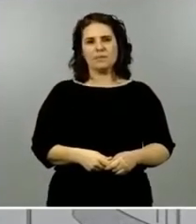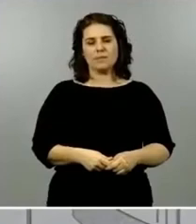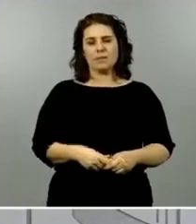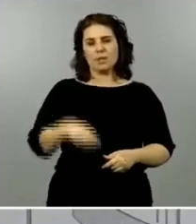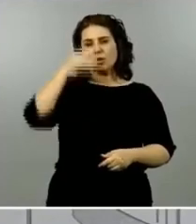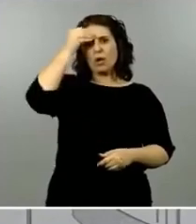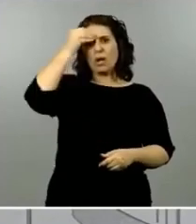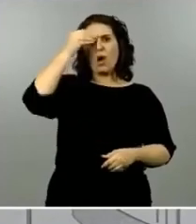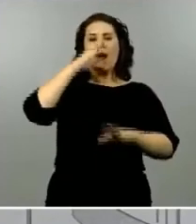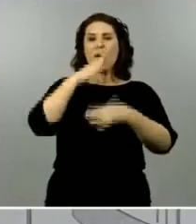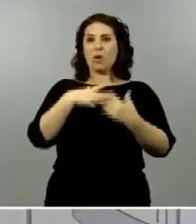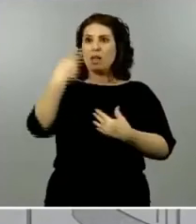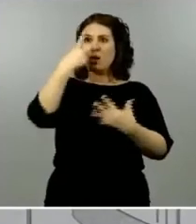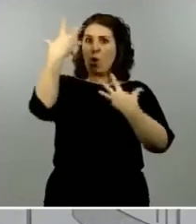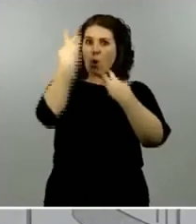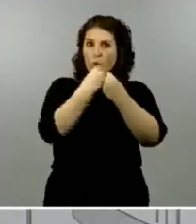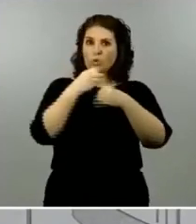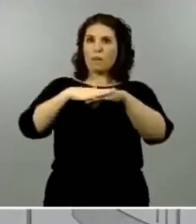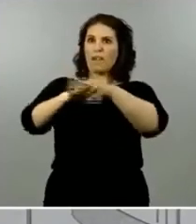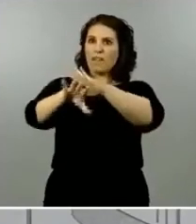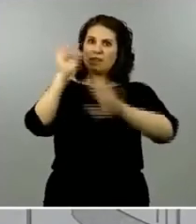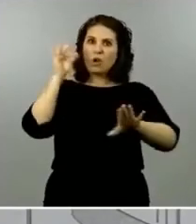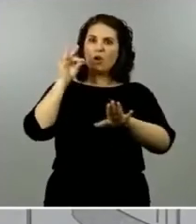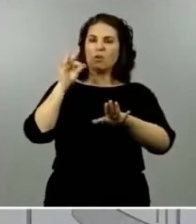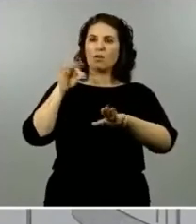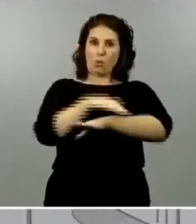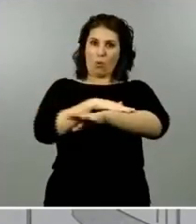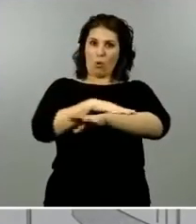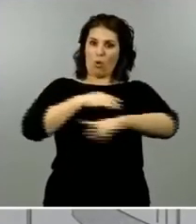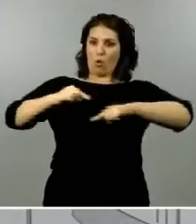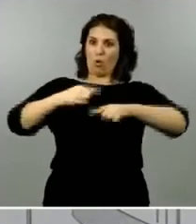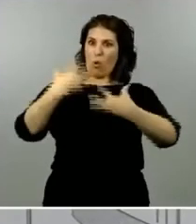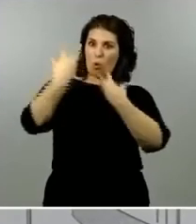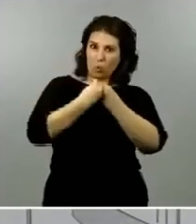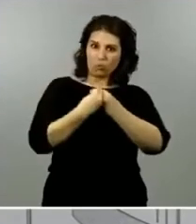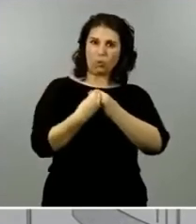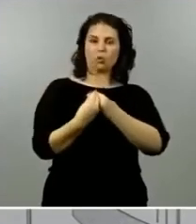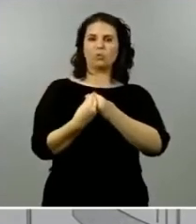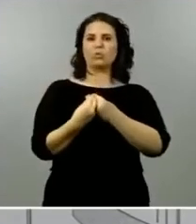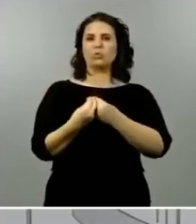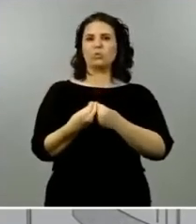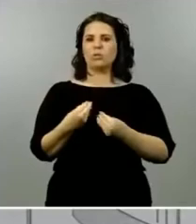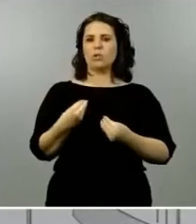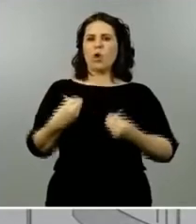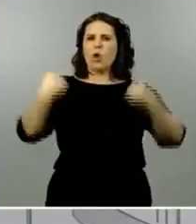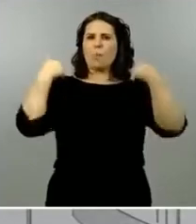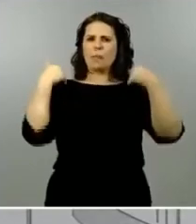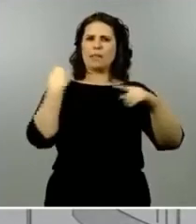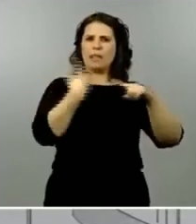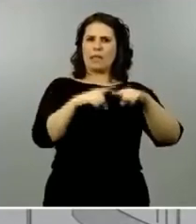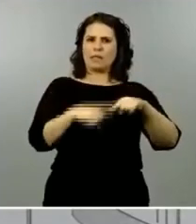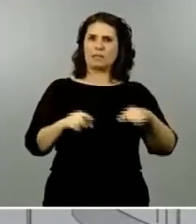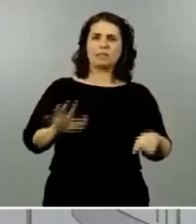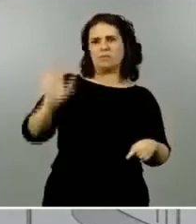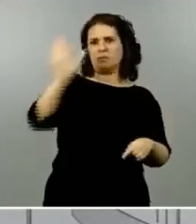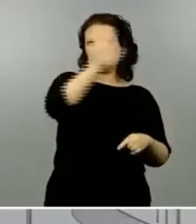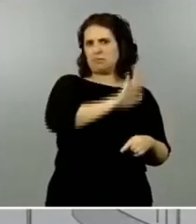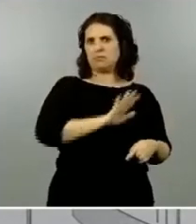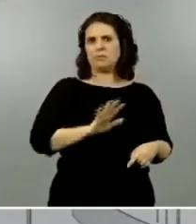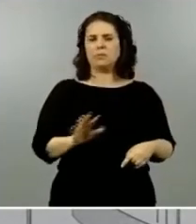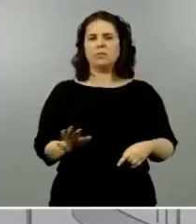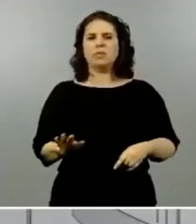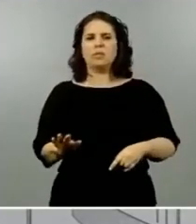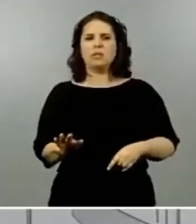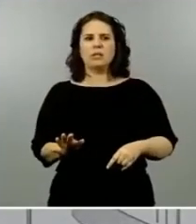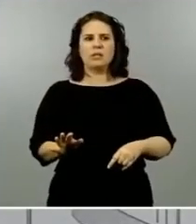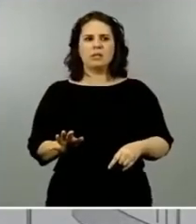-gobernanza este respeto de que tenemos un estado compuesto con distintas competencias y que tenemos entre todos que trabajar conjuntamente pese a que tengamos